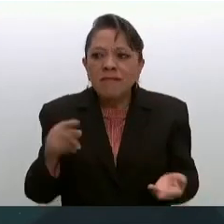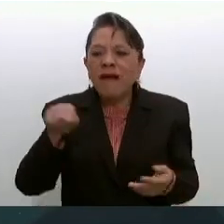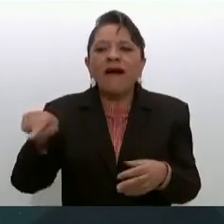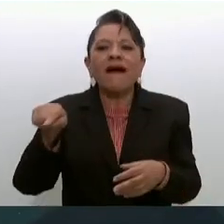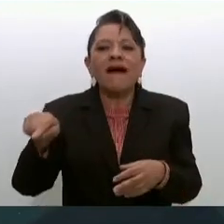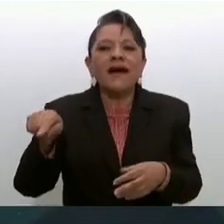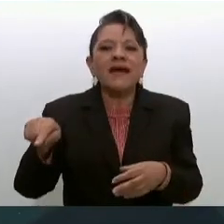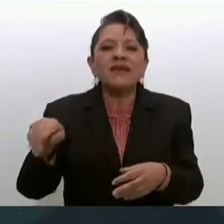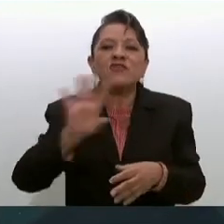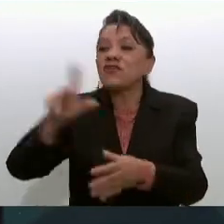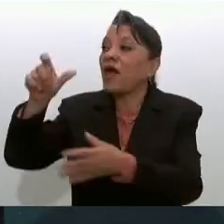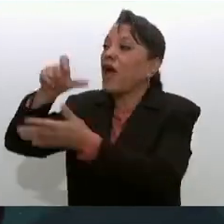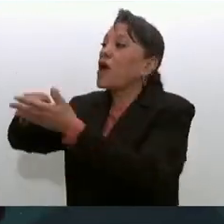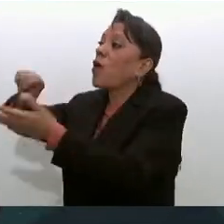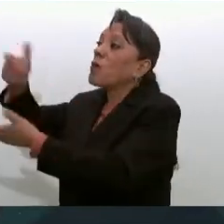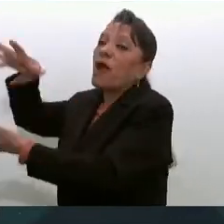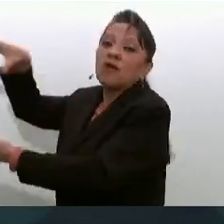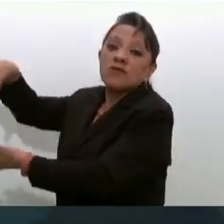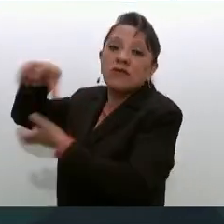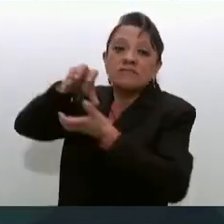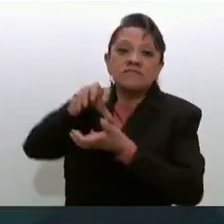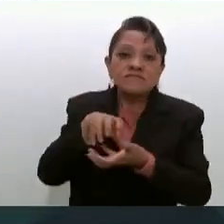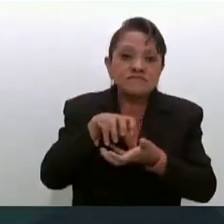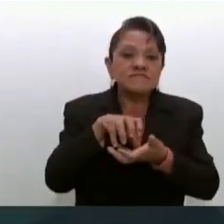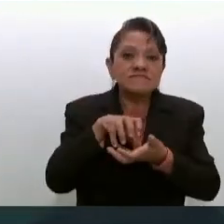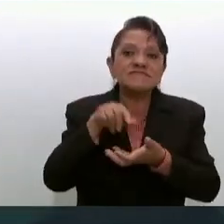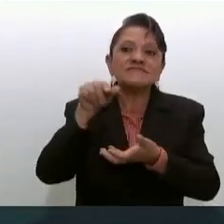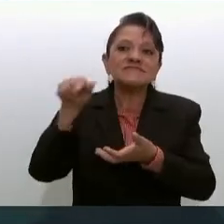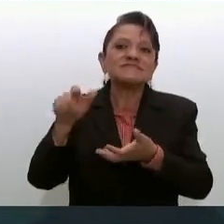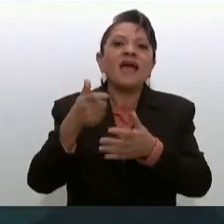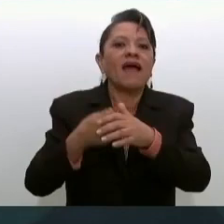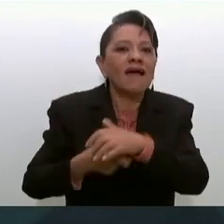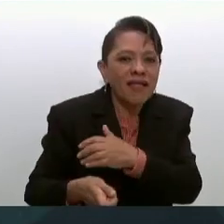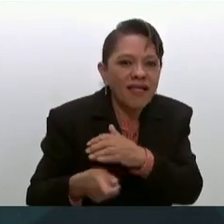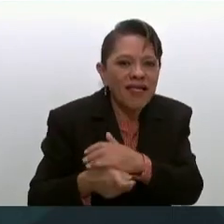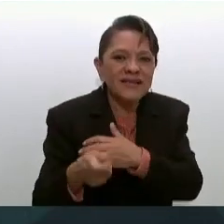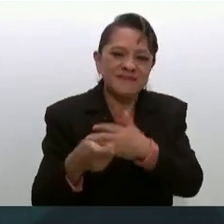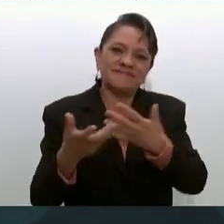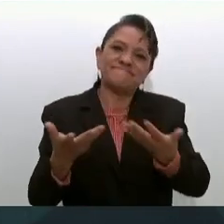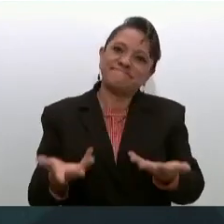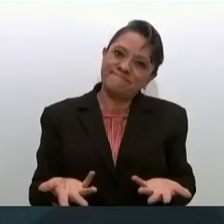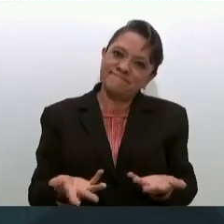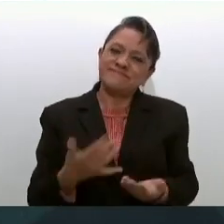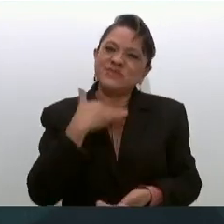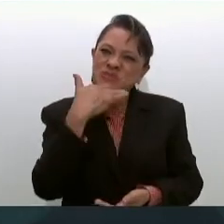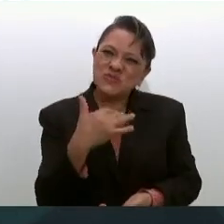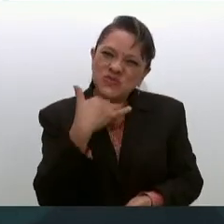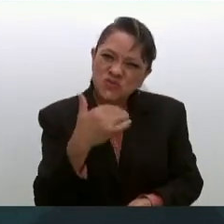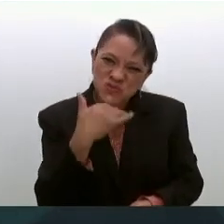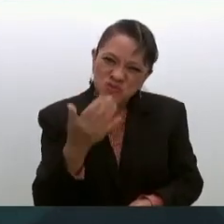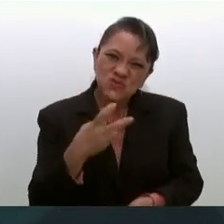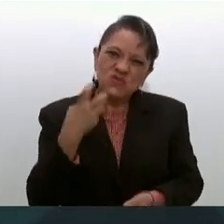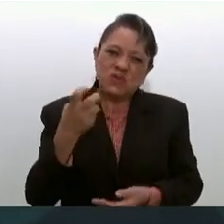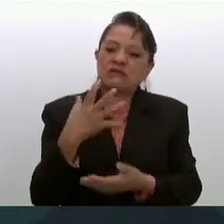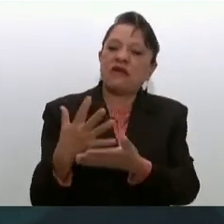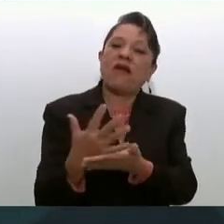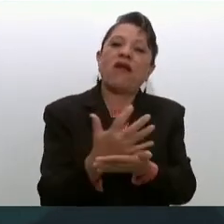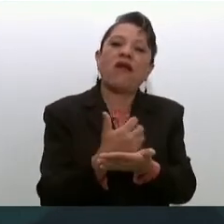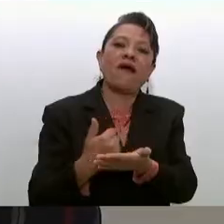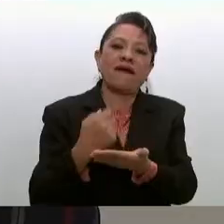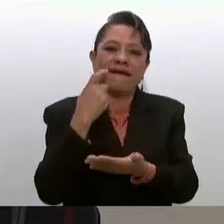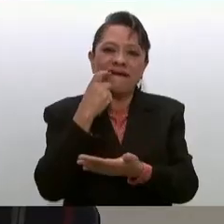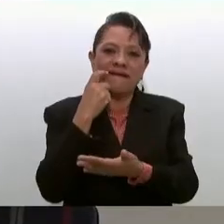vinculados con políticos corruptos que hacían su agosto y de